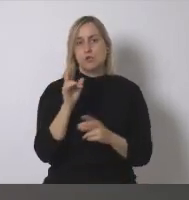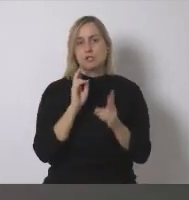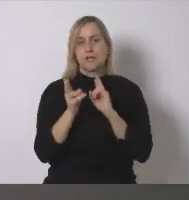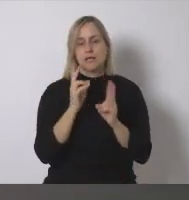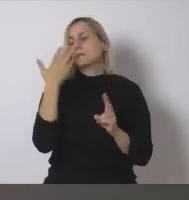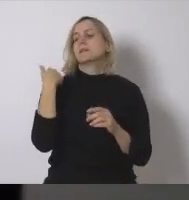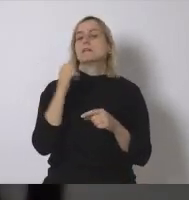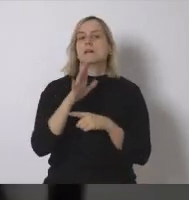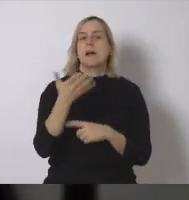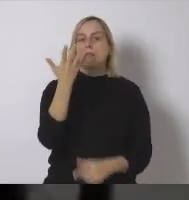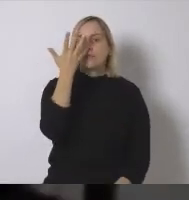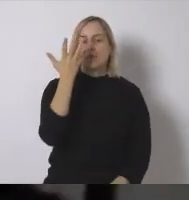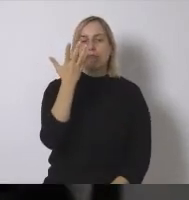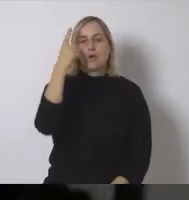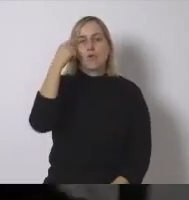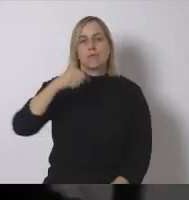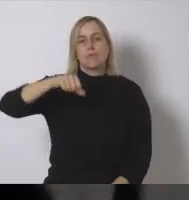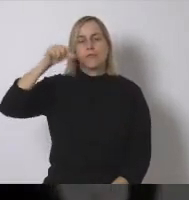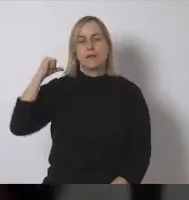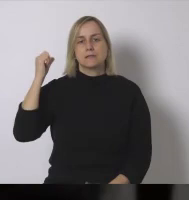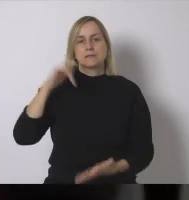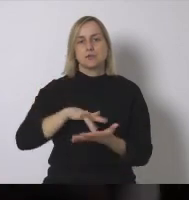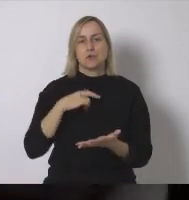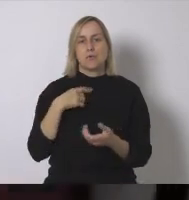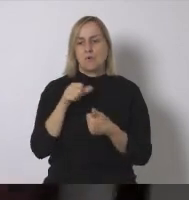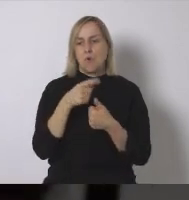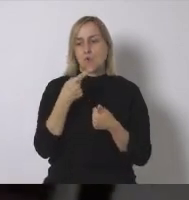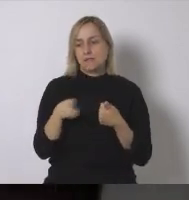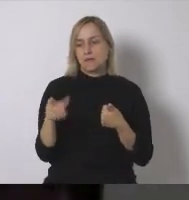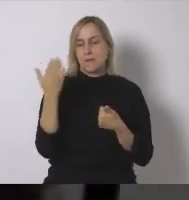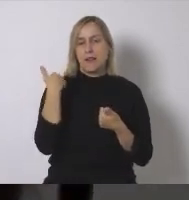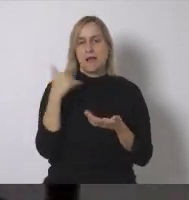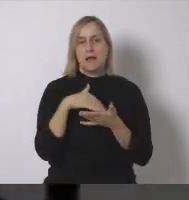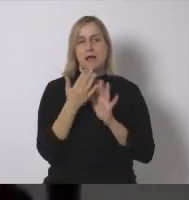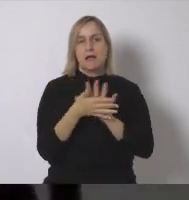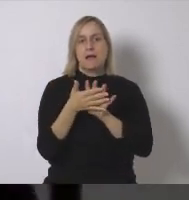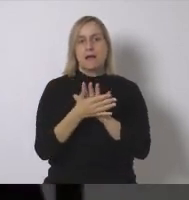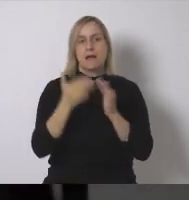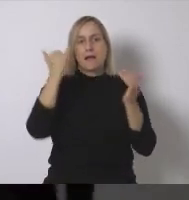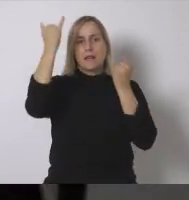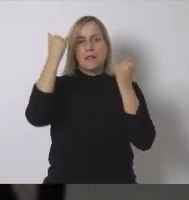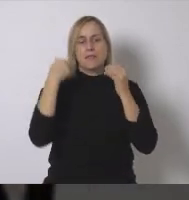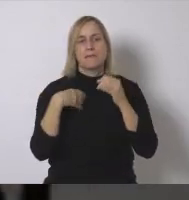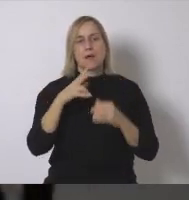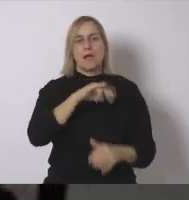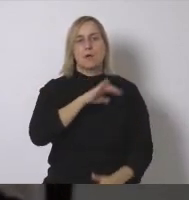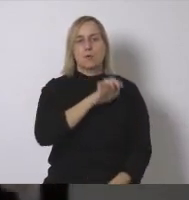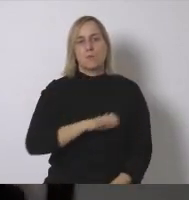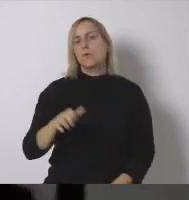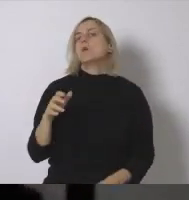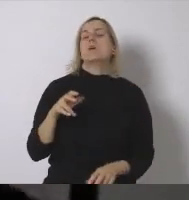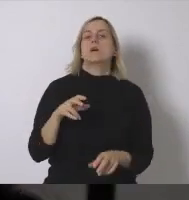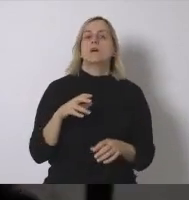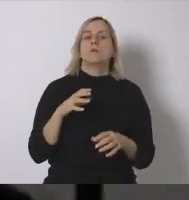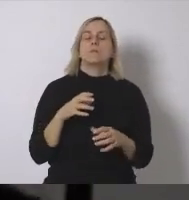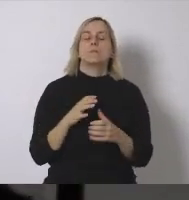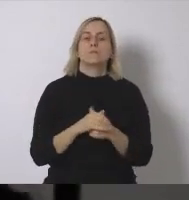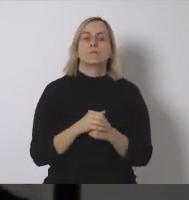una noticia en cinco días hace una semana o así que mencionaba iniciativas a nivel europeo en una granja en una